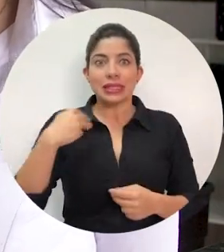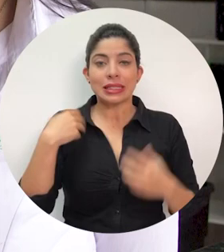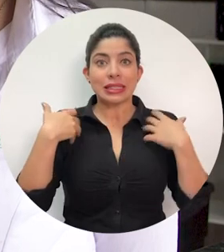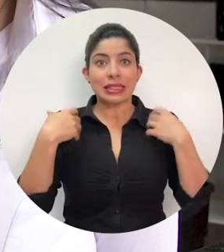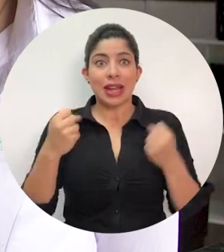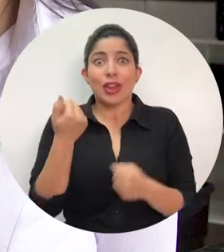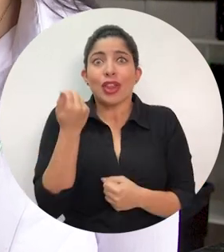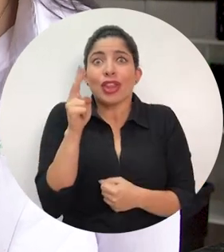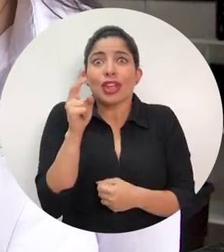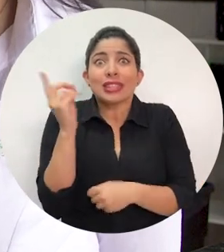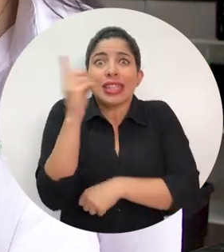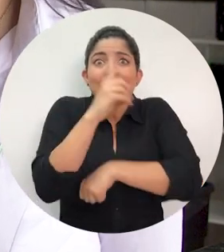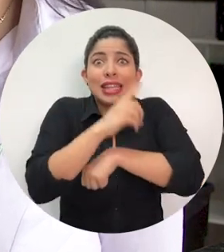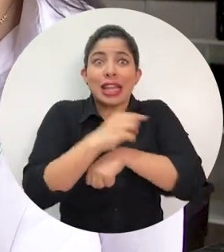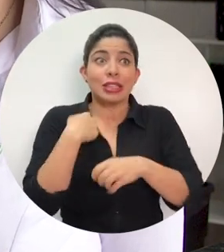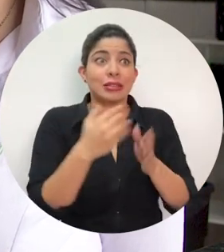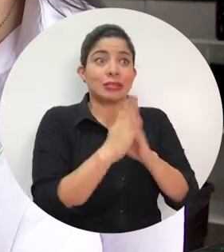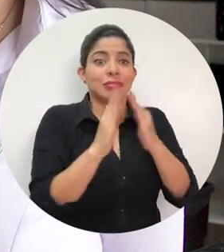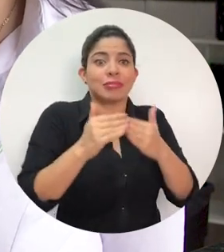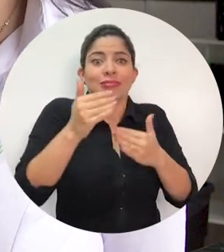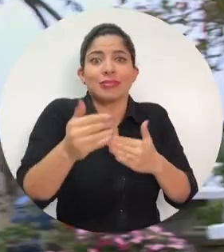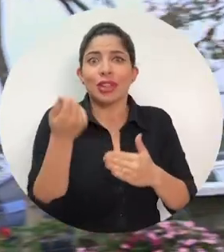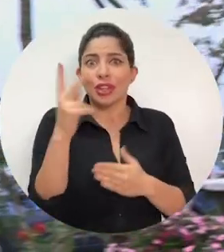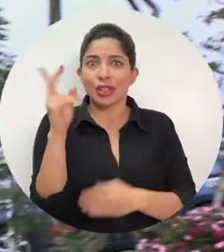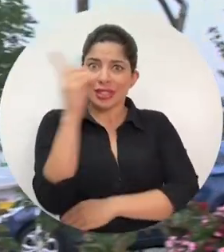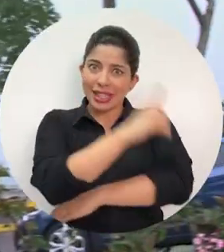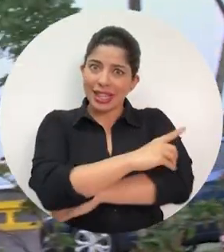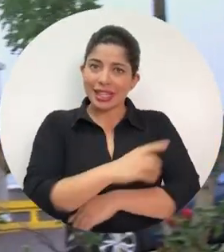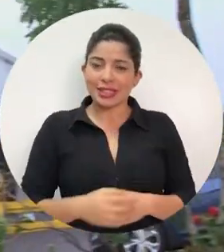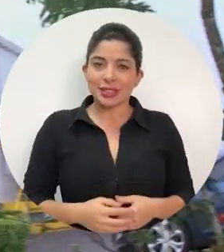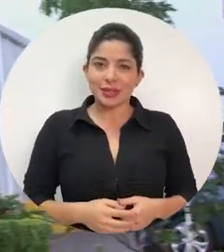Ministerio de Salud 12 días después de haber hecho la solicitud.